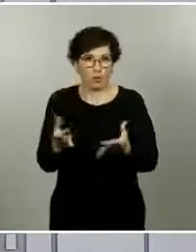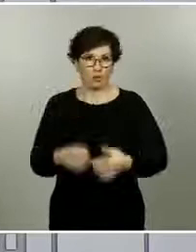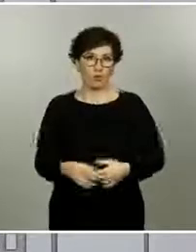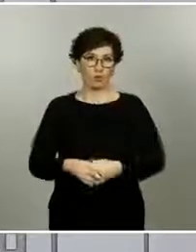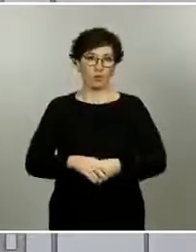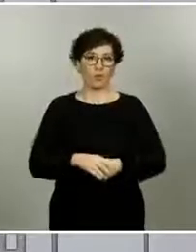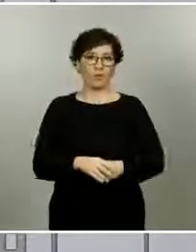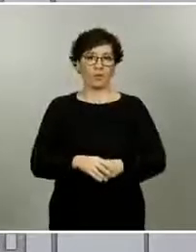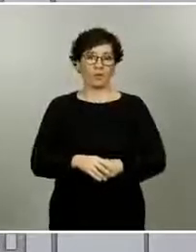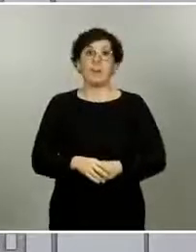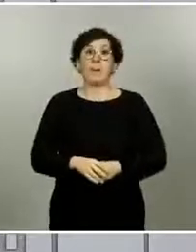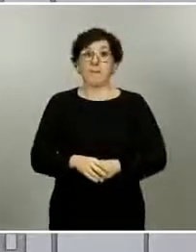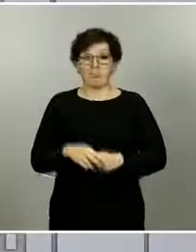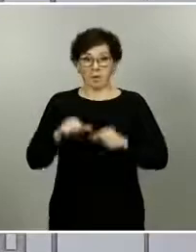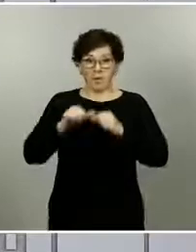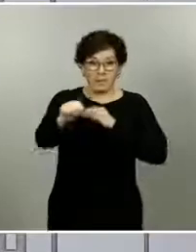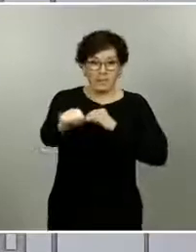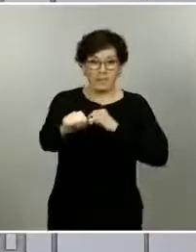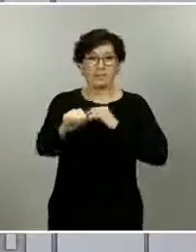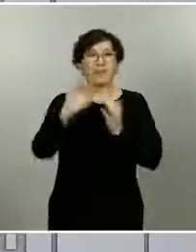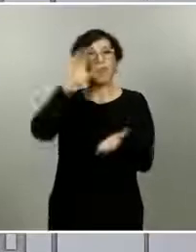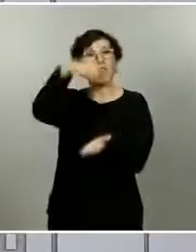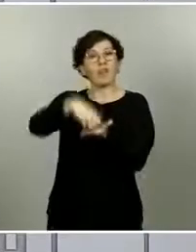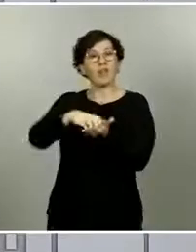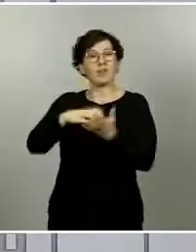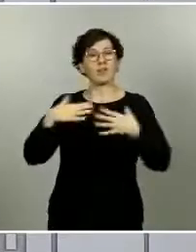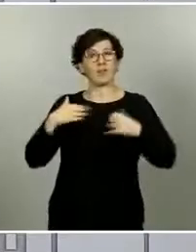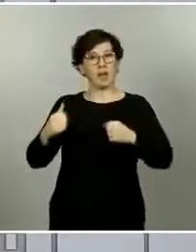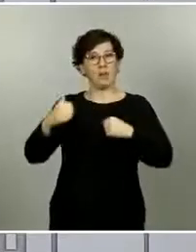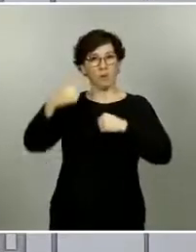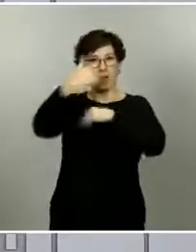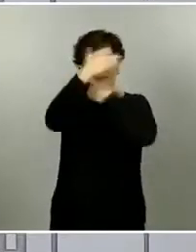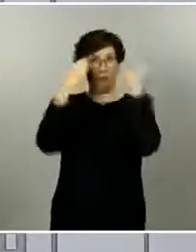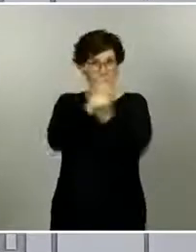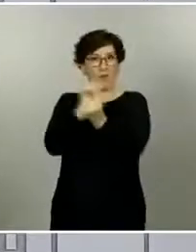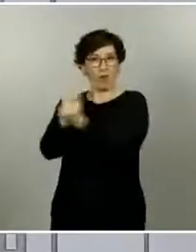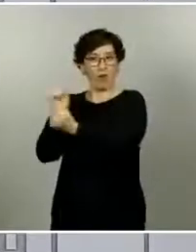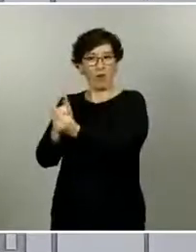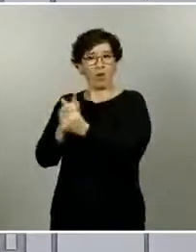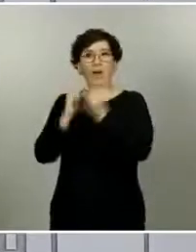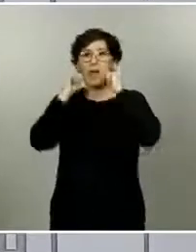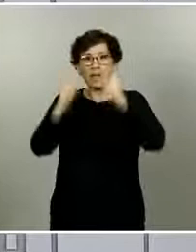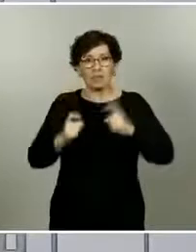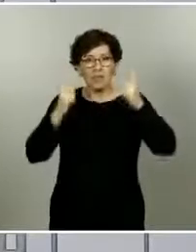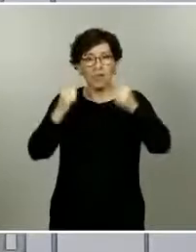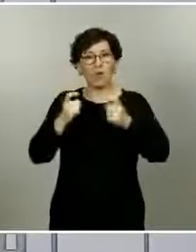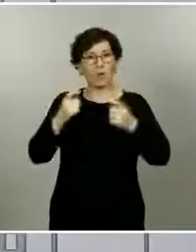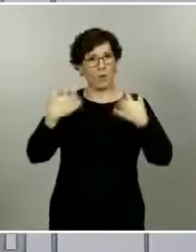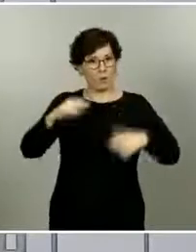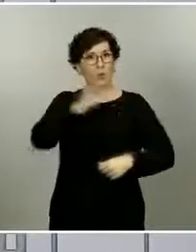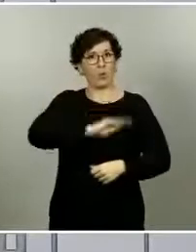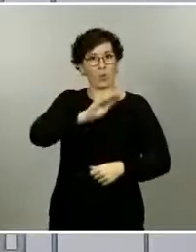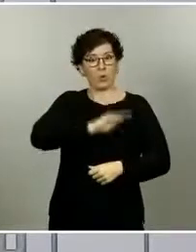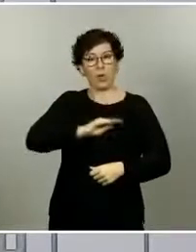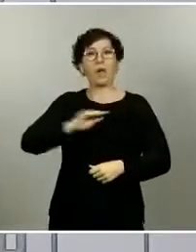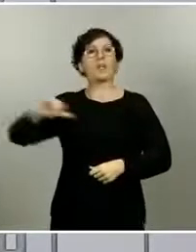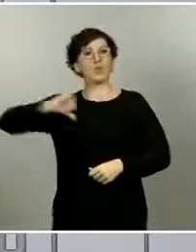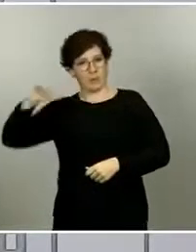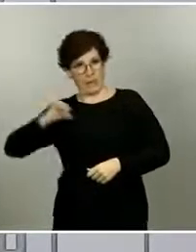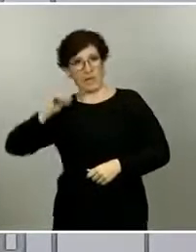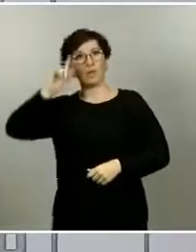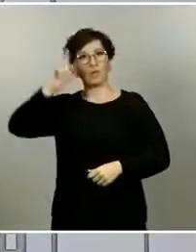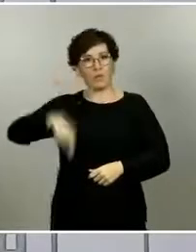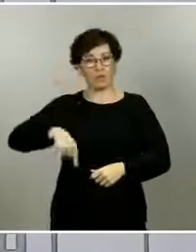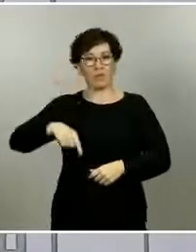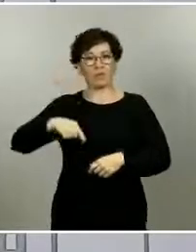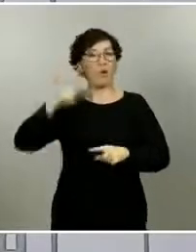esfuerzo que va a haber que hacer ahora en atención primaria para detectar los casos y también en atención hospitalaria y en salud pública